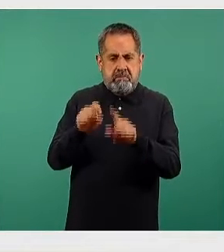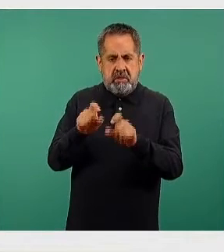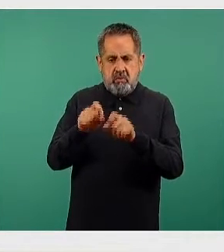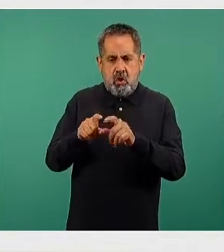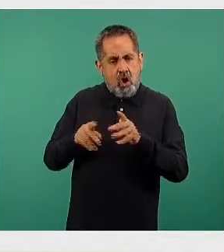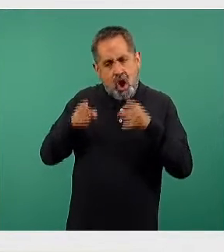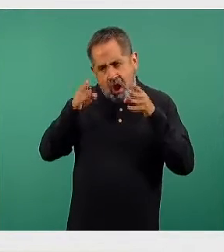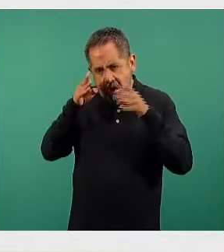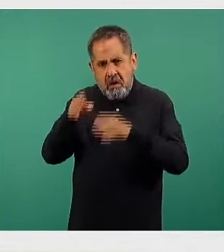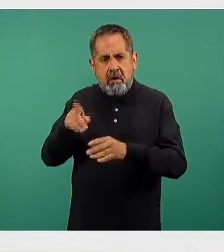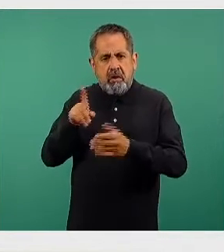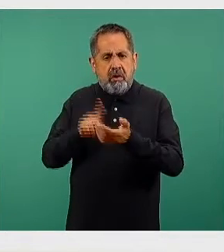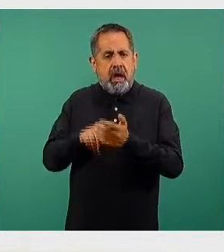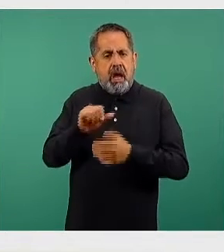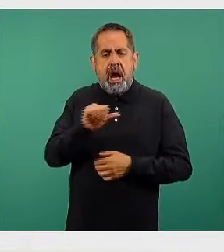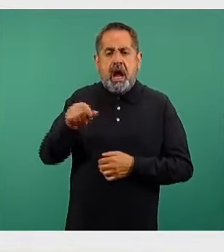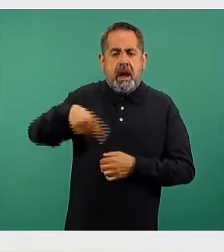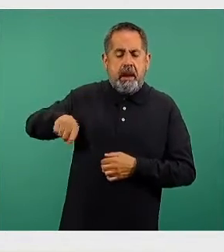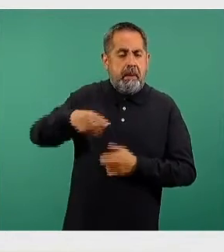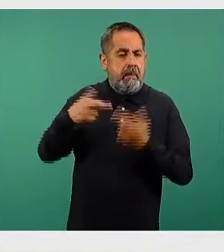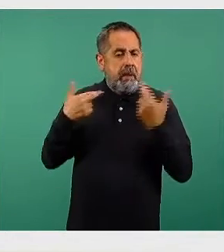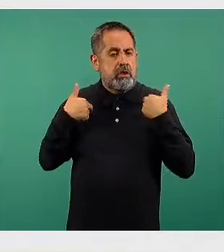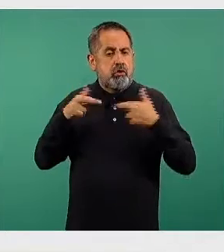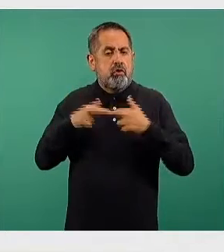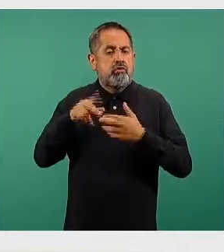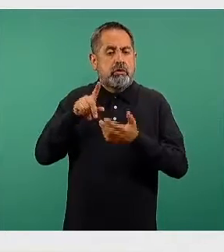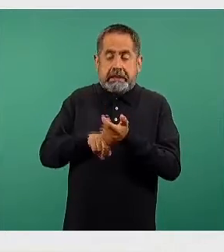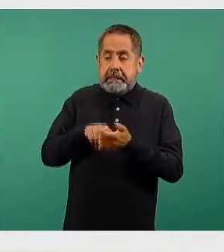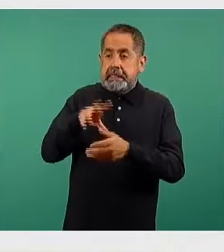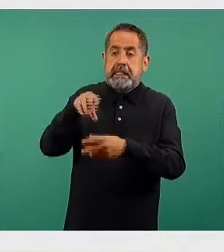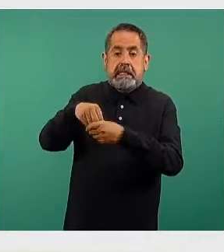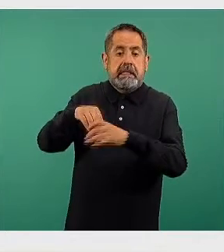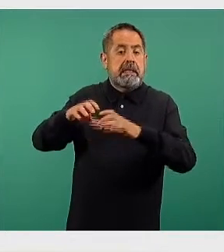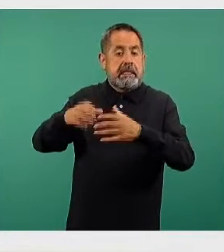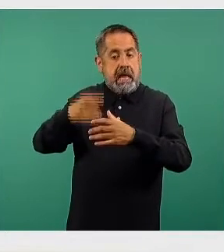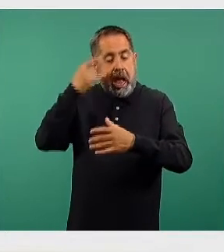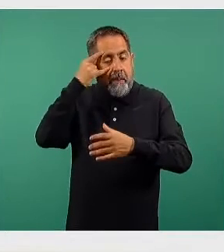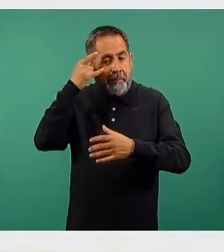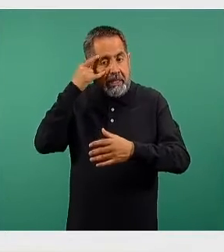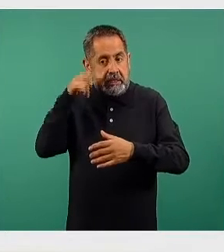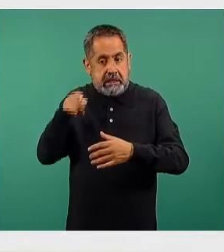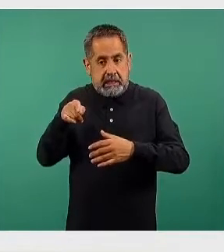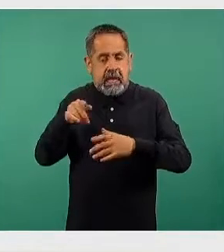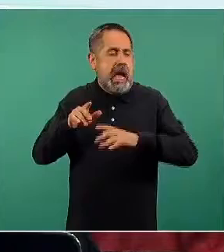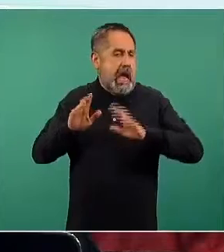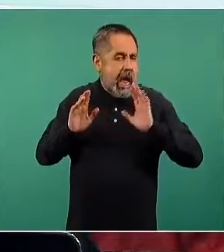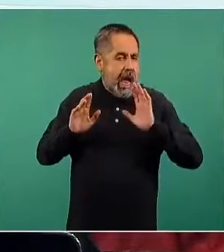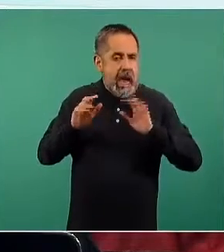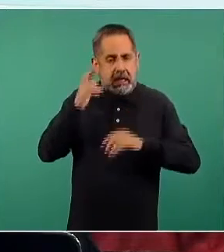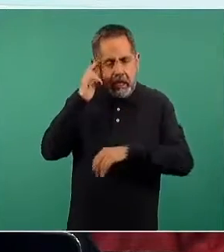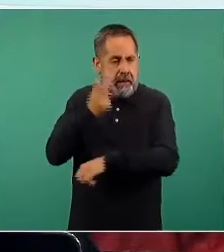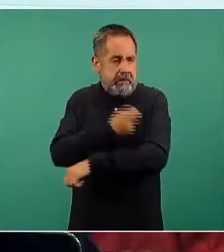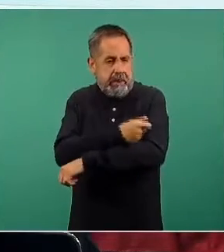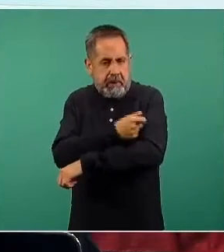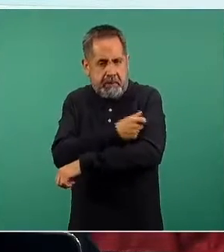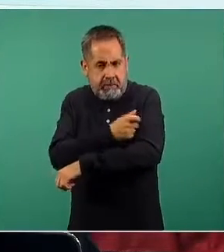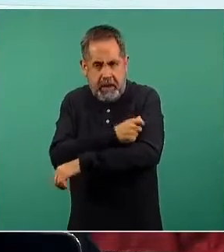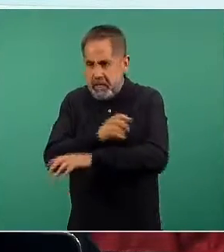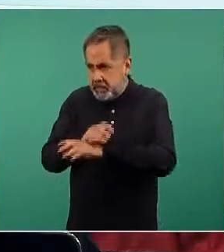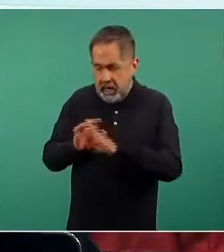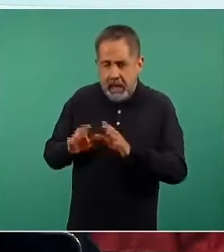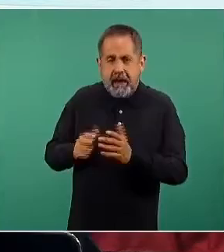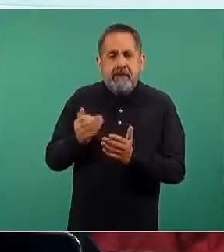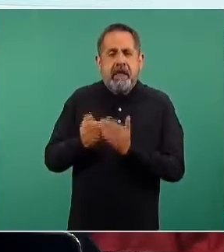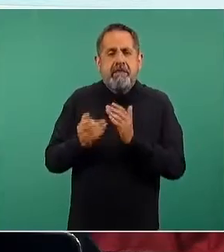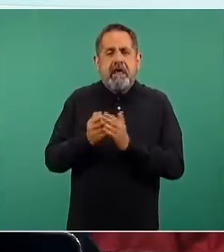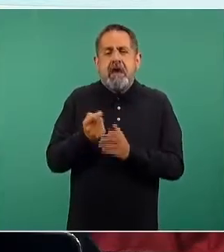enfoca, básicamente, a aquel grupo de trabajadores de la educación que en Campeche fueron en su momento vacunados y prácticamente solo